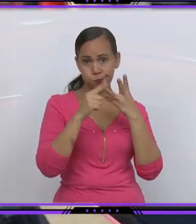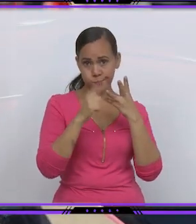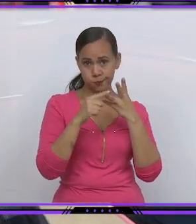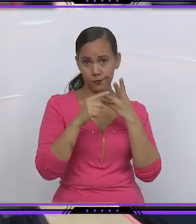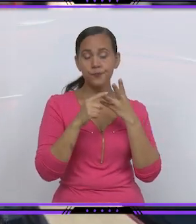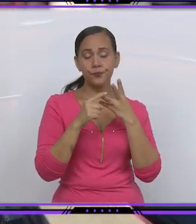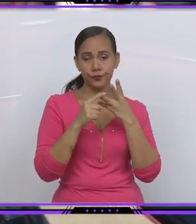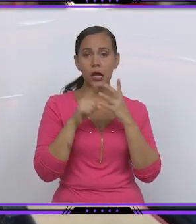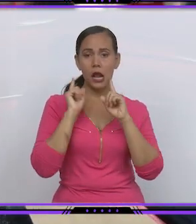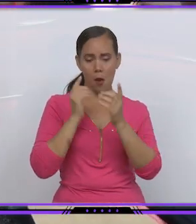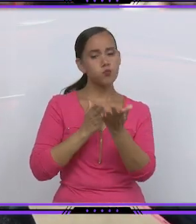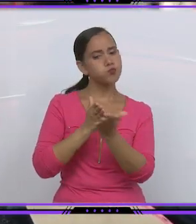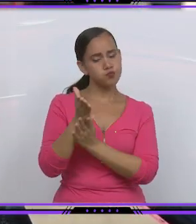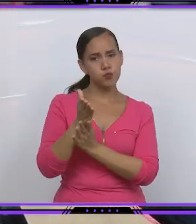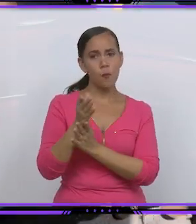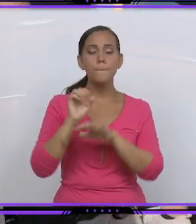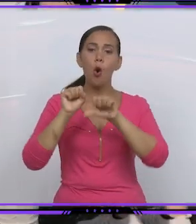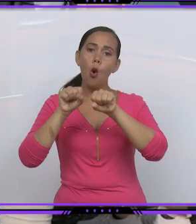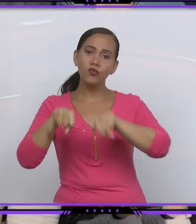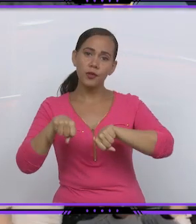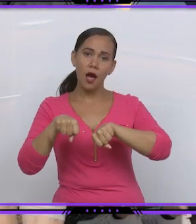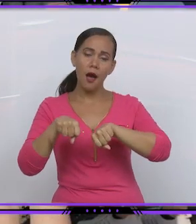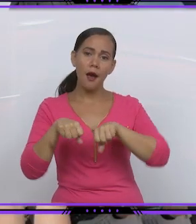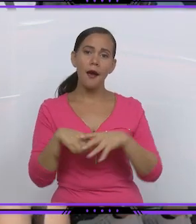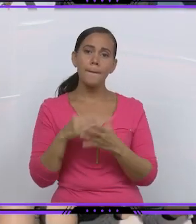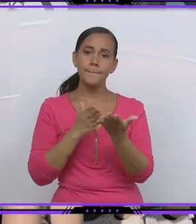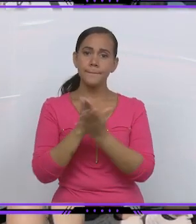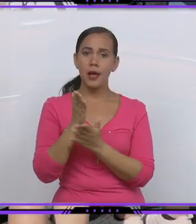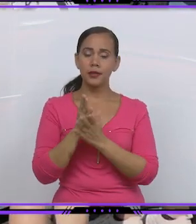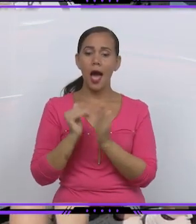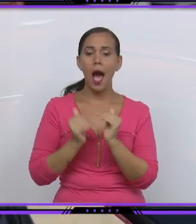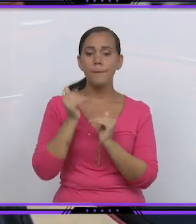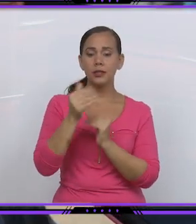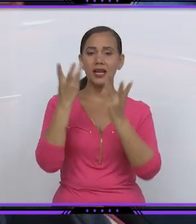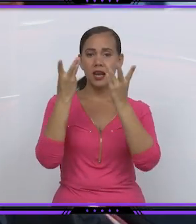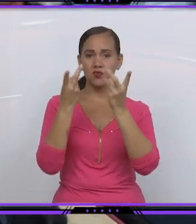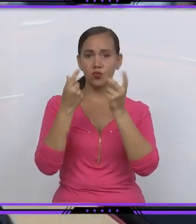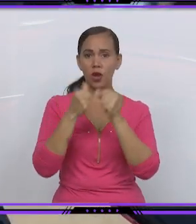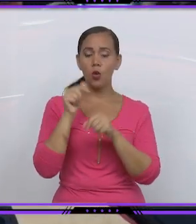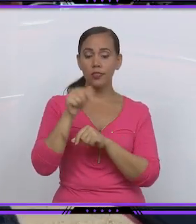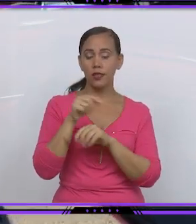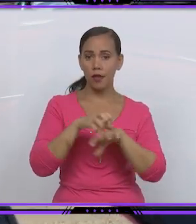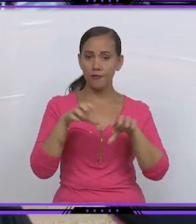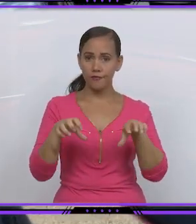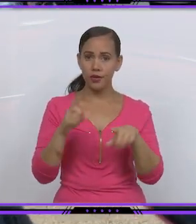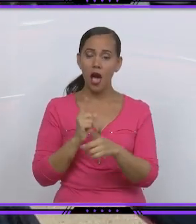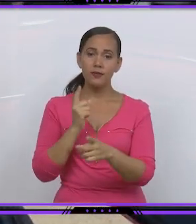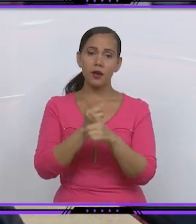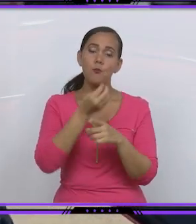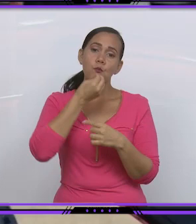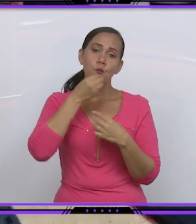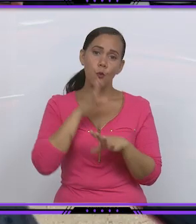estuvimos evaluando en la reunión que hicimos el viernes anterior la posibilidad de poder a partir de los resultados propios de esta feria